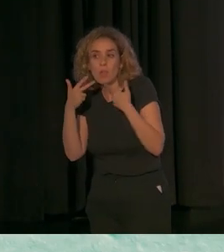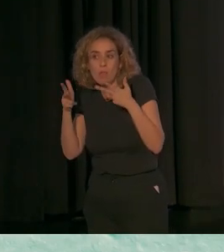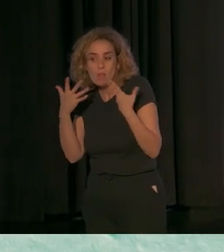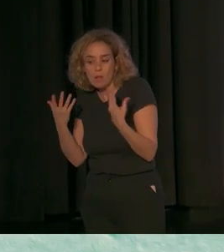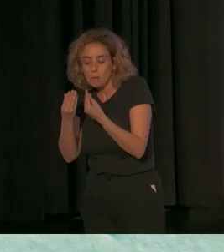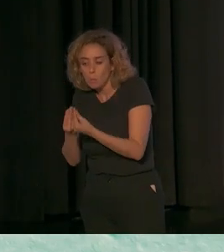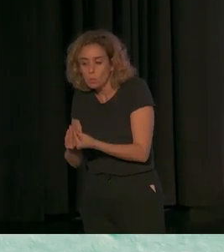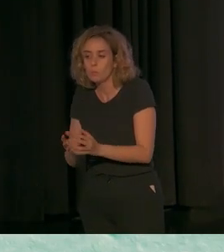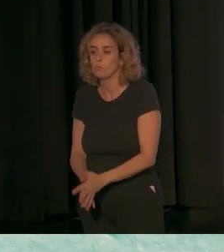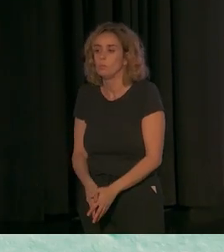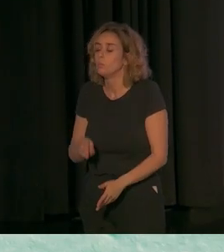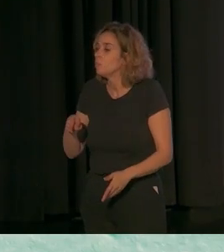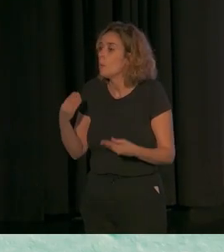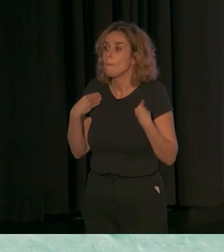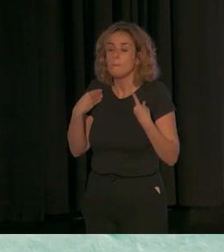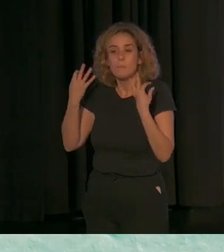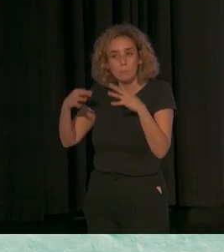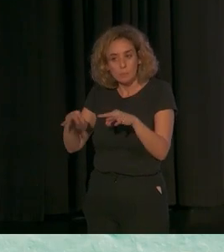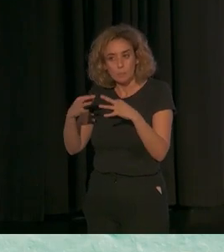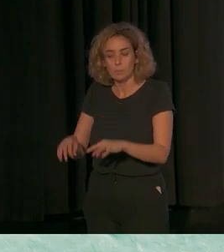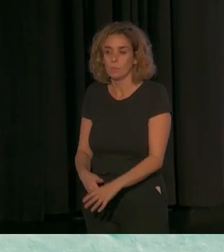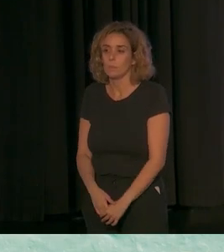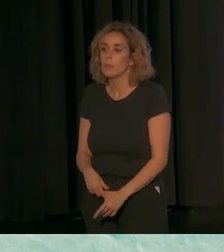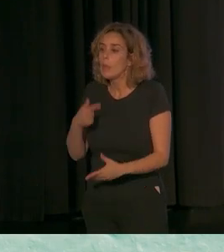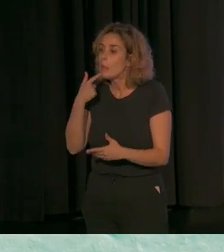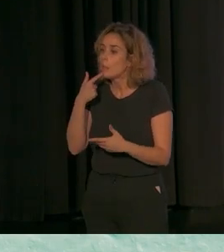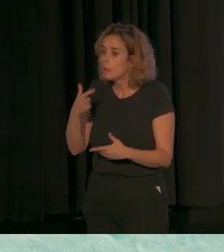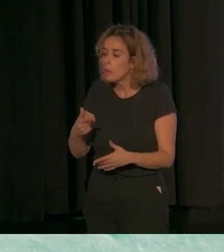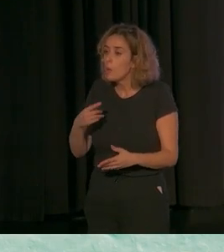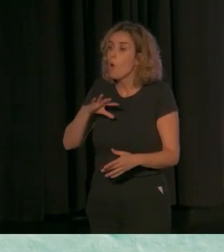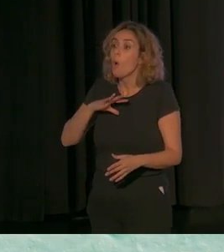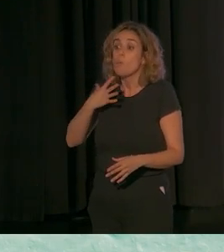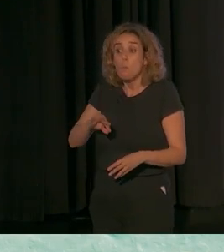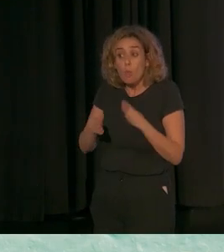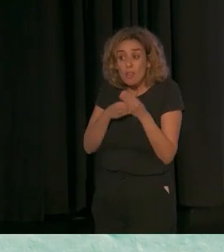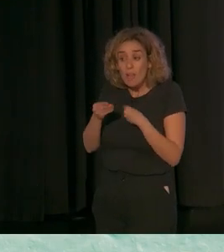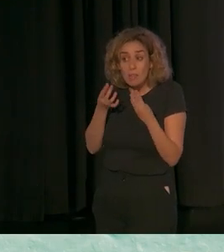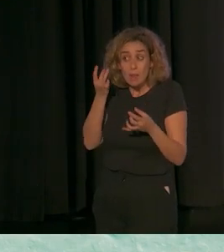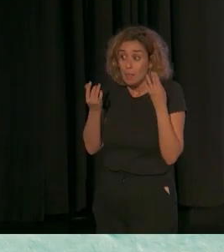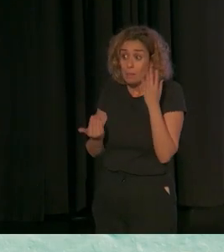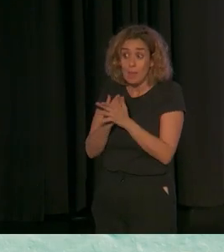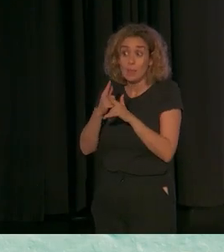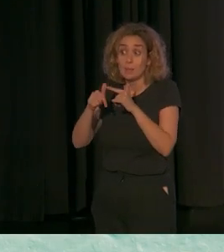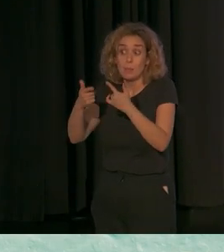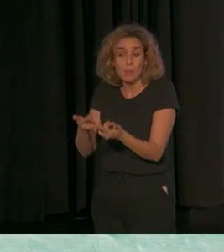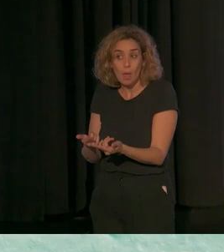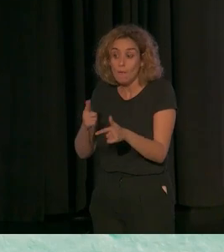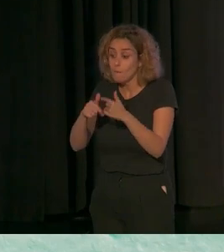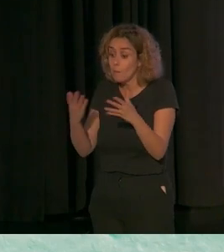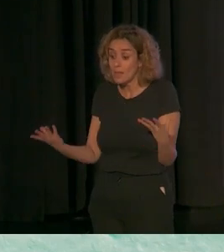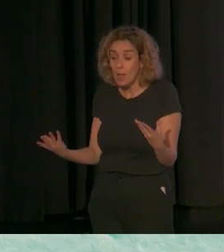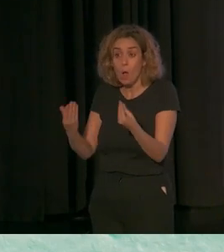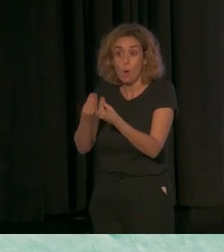definitiva, llevar una vida normal. Cito textualmente, poder hacer actividades cotidianas con toda la familia